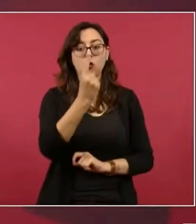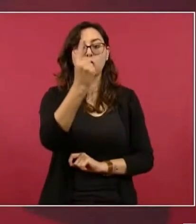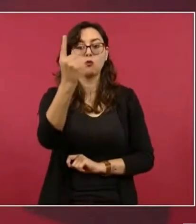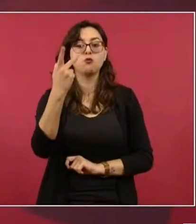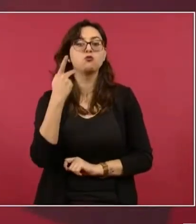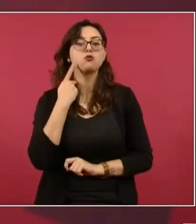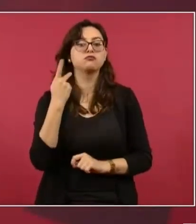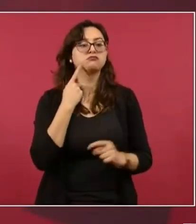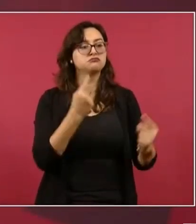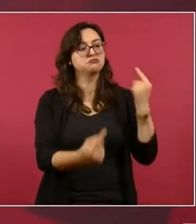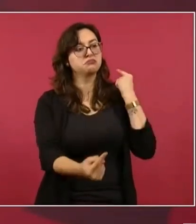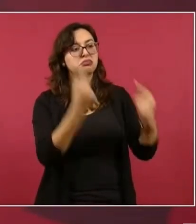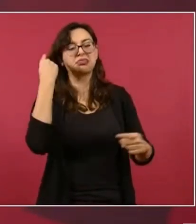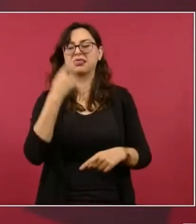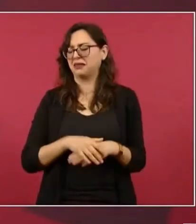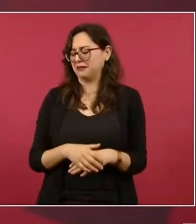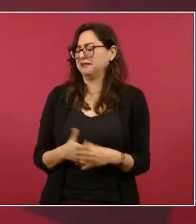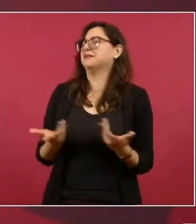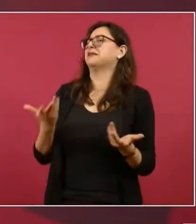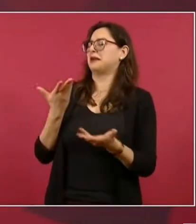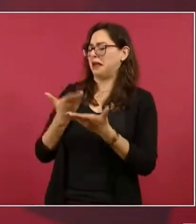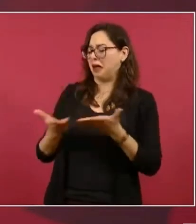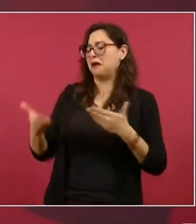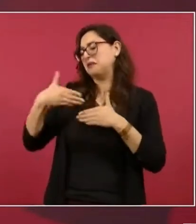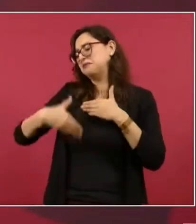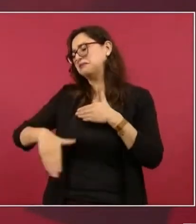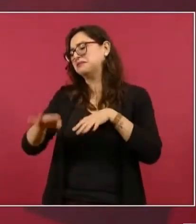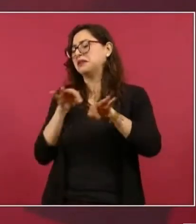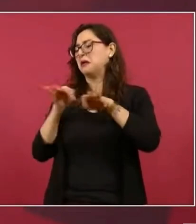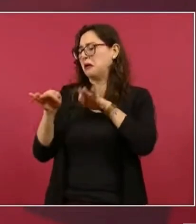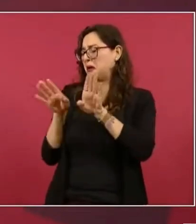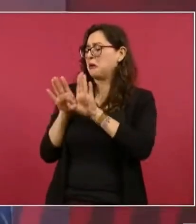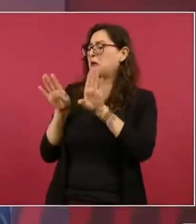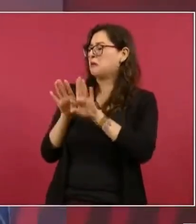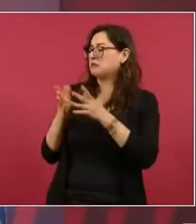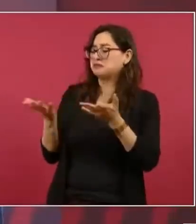con eso porque en el caso del petróleo